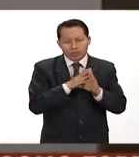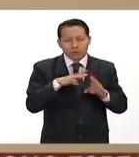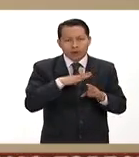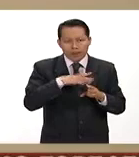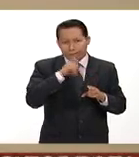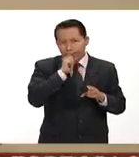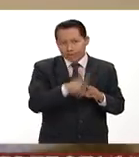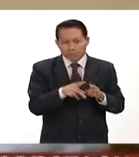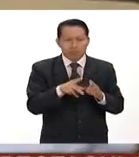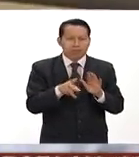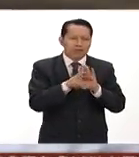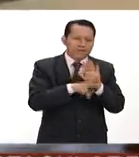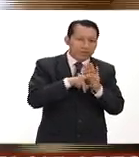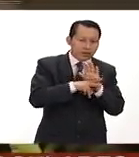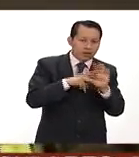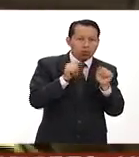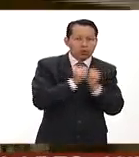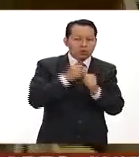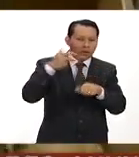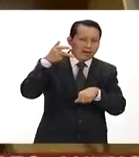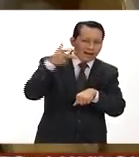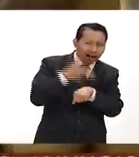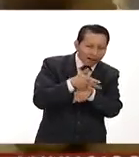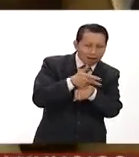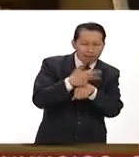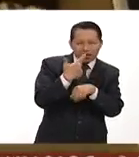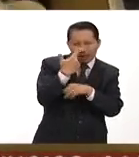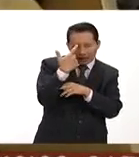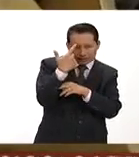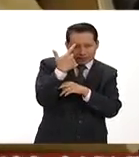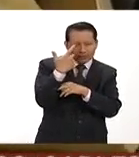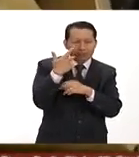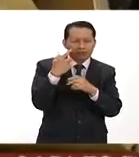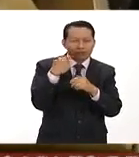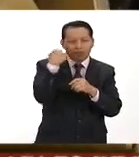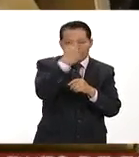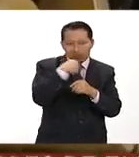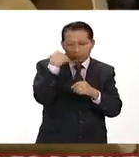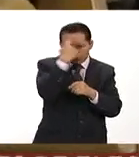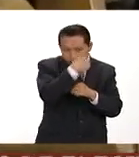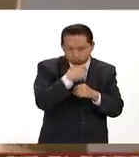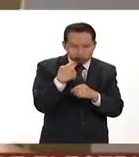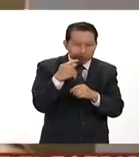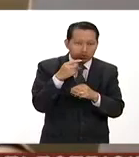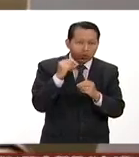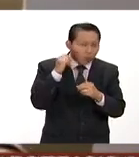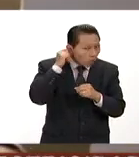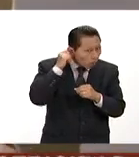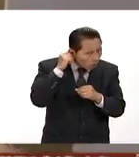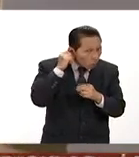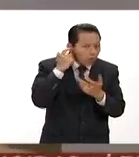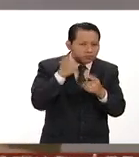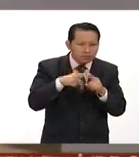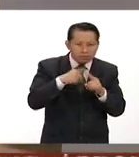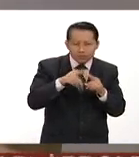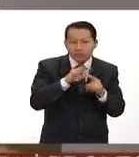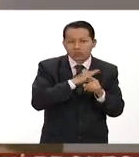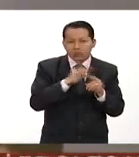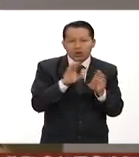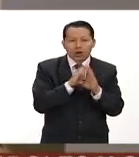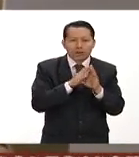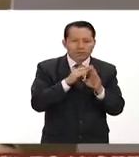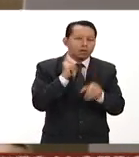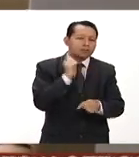tienen videos con la cámara tomadas acerca de la cara del rostro de las orejas por ejemplo lograr esa